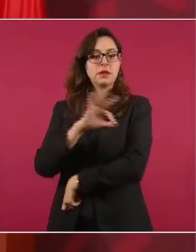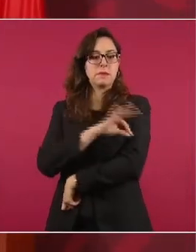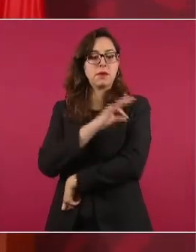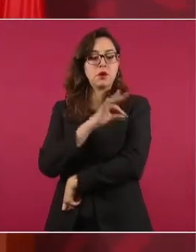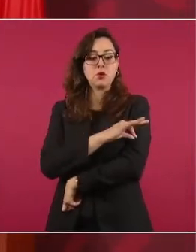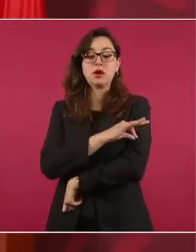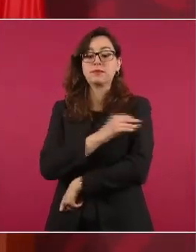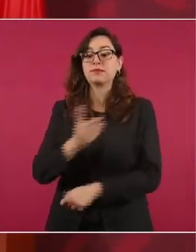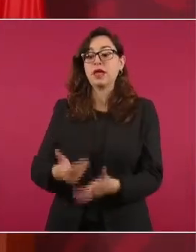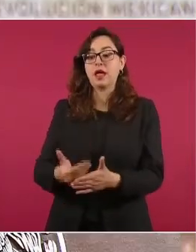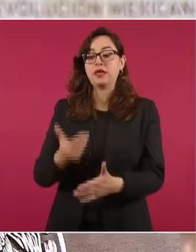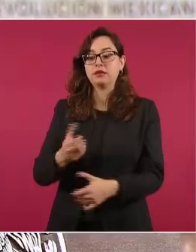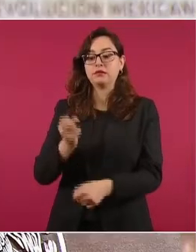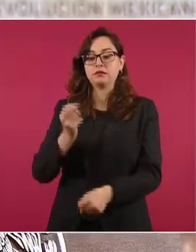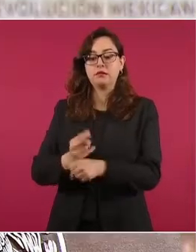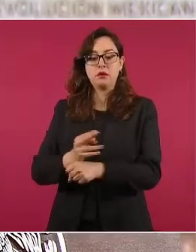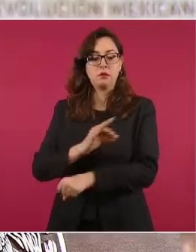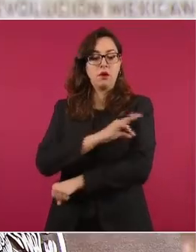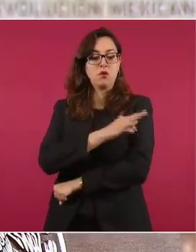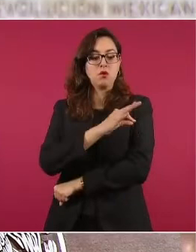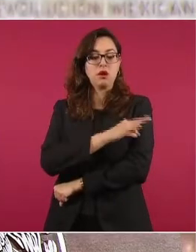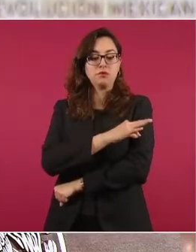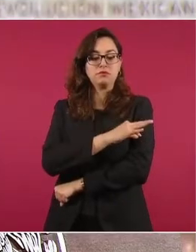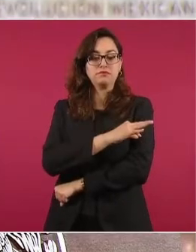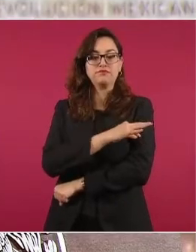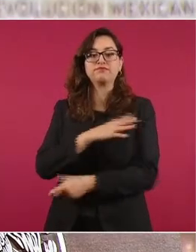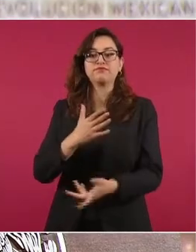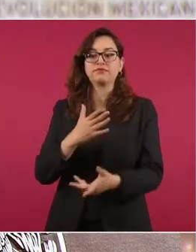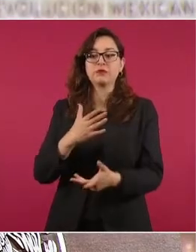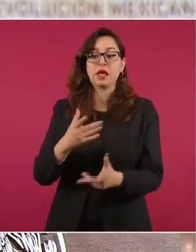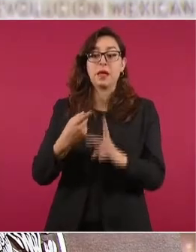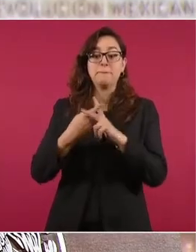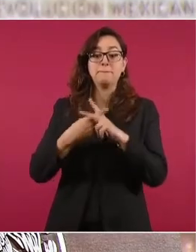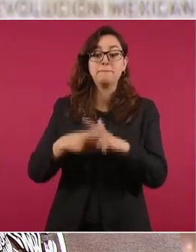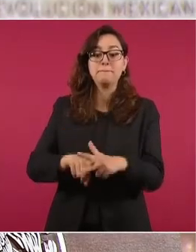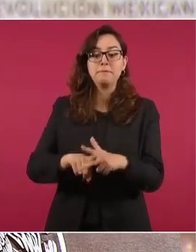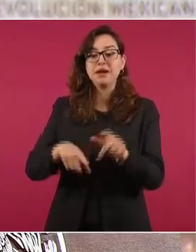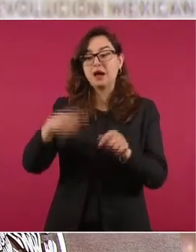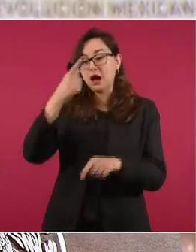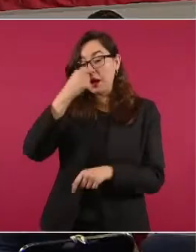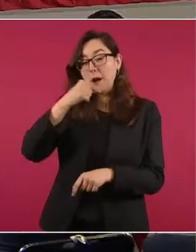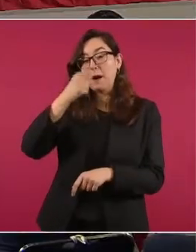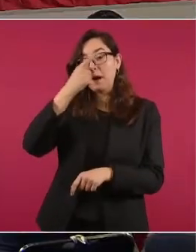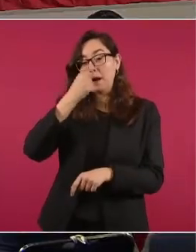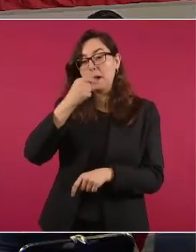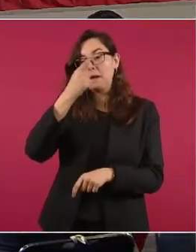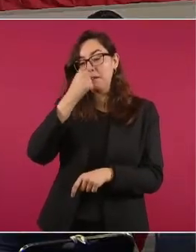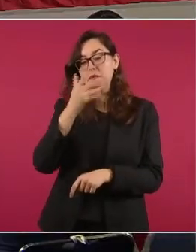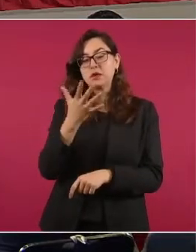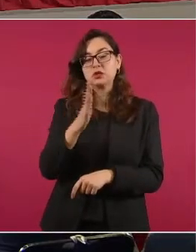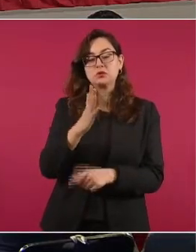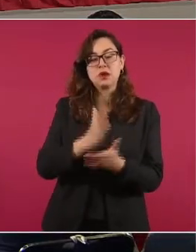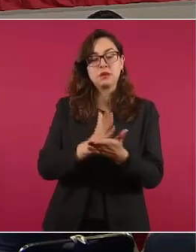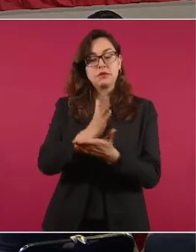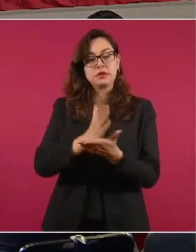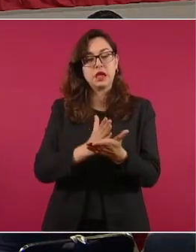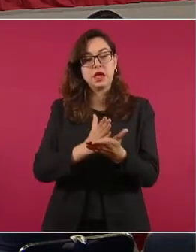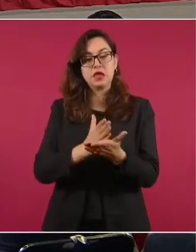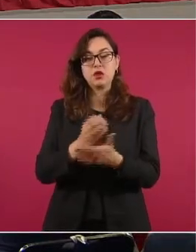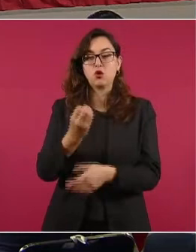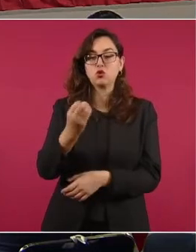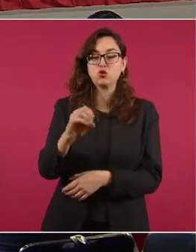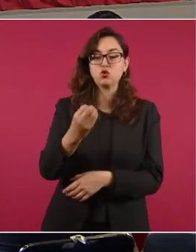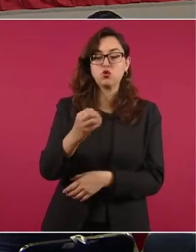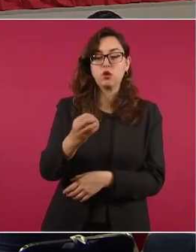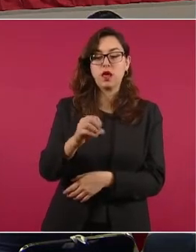periodo de protección, porque la temporada de influenza empieza generalmente a mediados de octubre